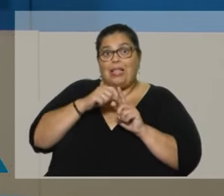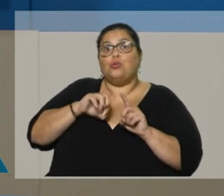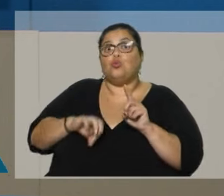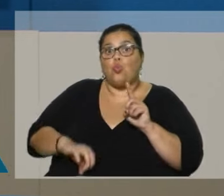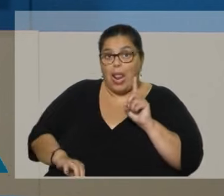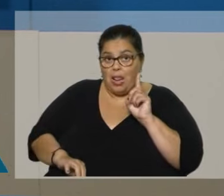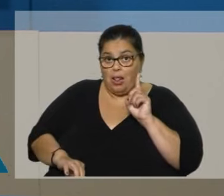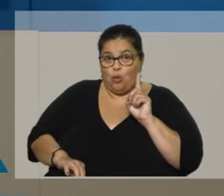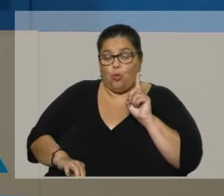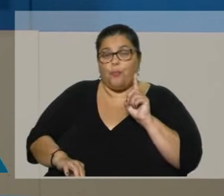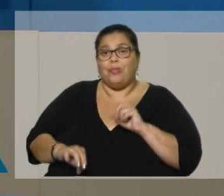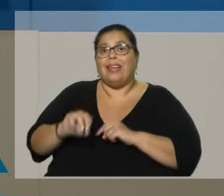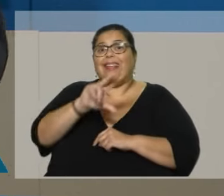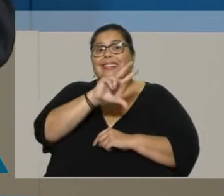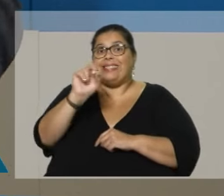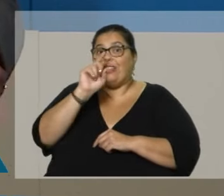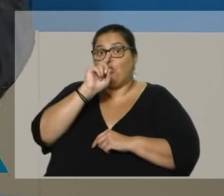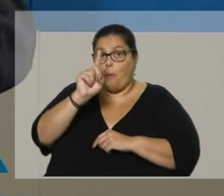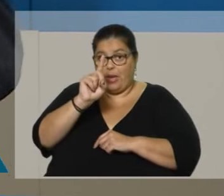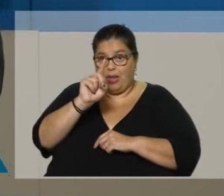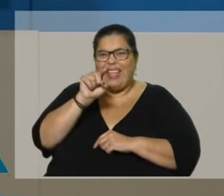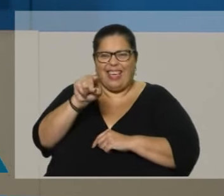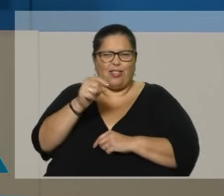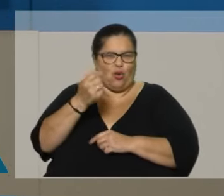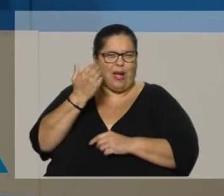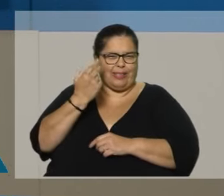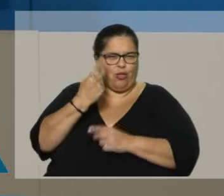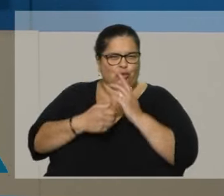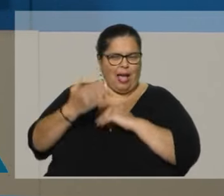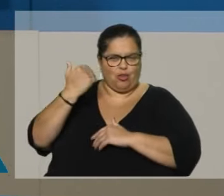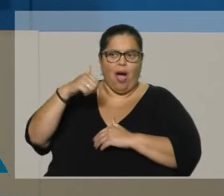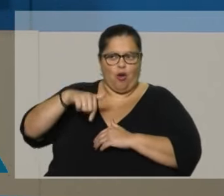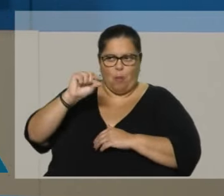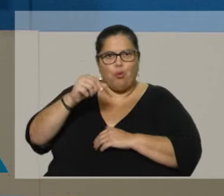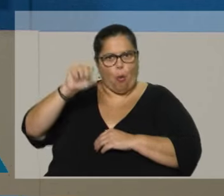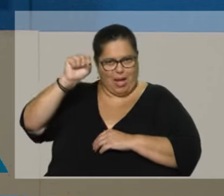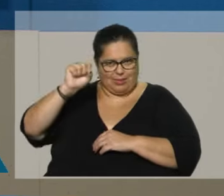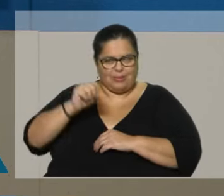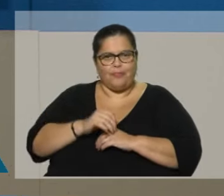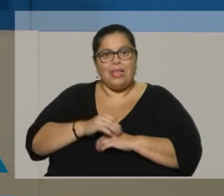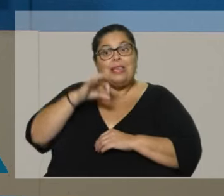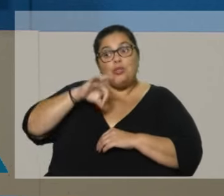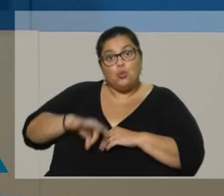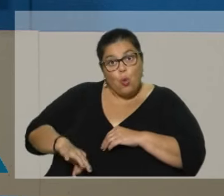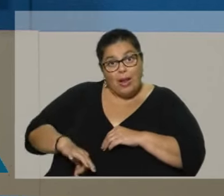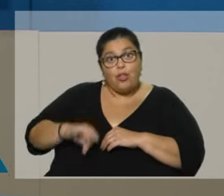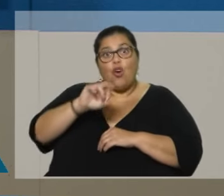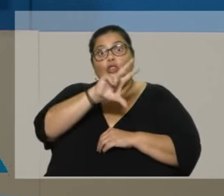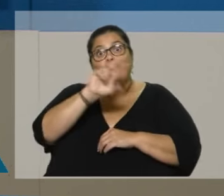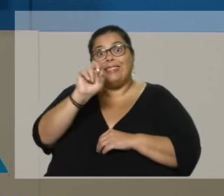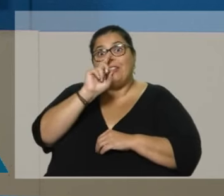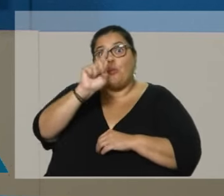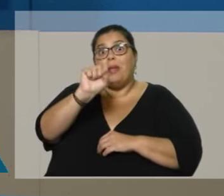es un poco superior, porque este estudio es de hace un par de años. Solo en sueldo tiene un senador 300.000